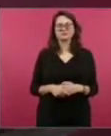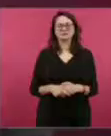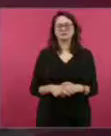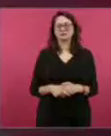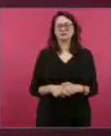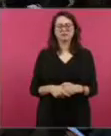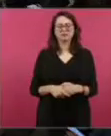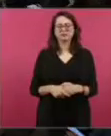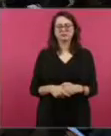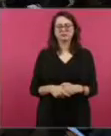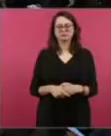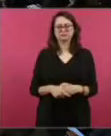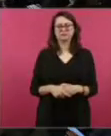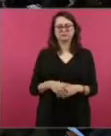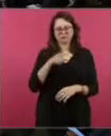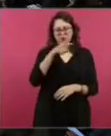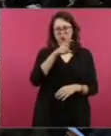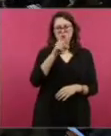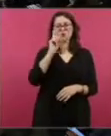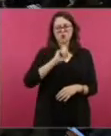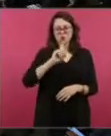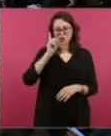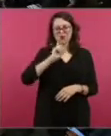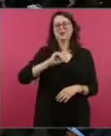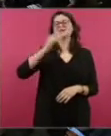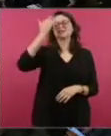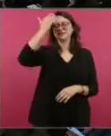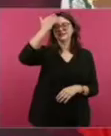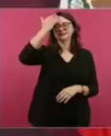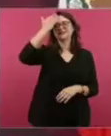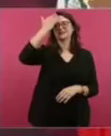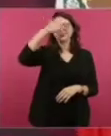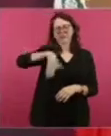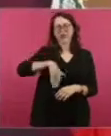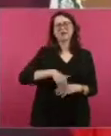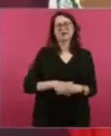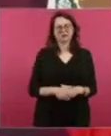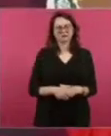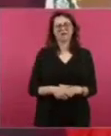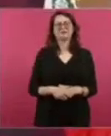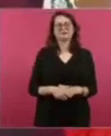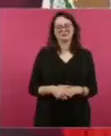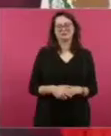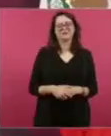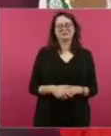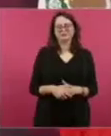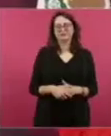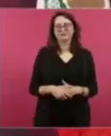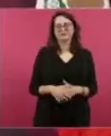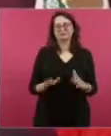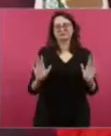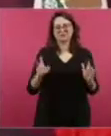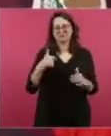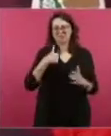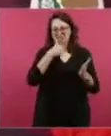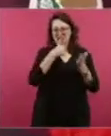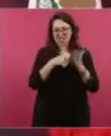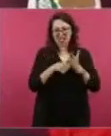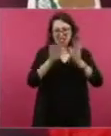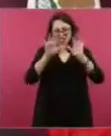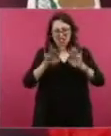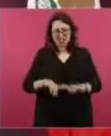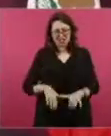sabe bien de lo que yo opino. ¿Y para qué le voy a enviar carta?